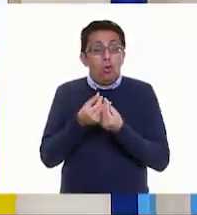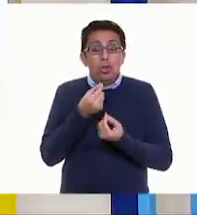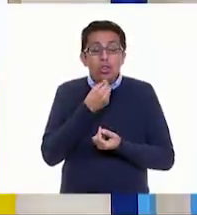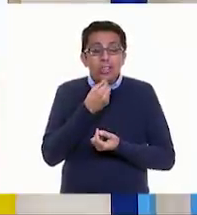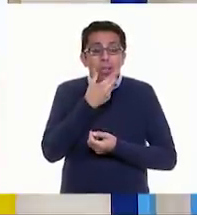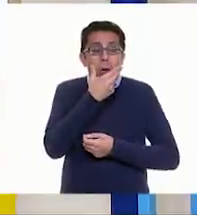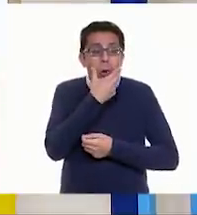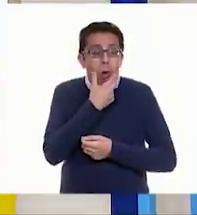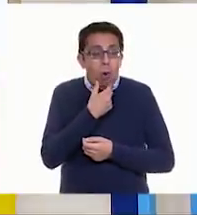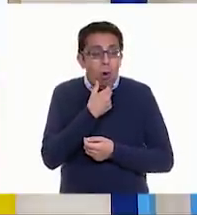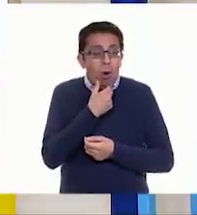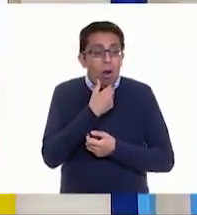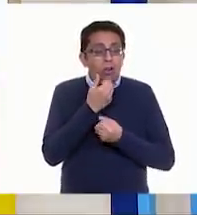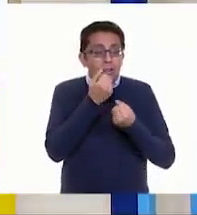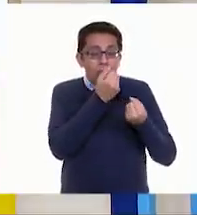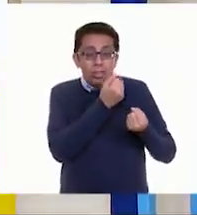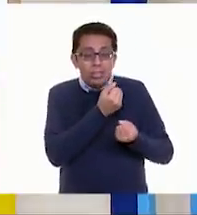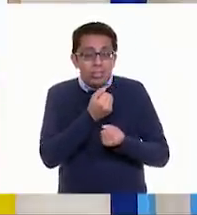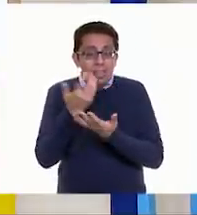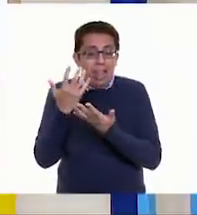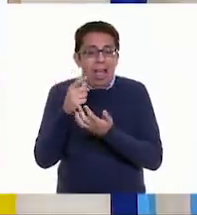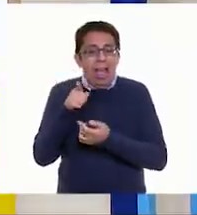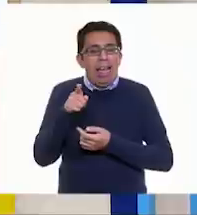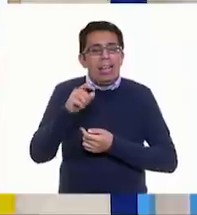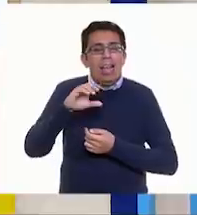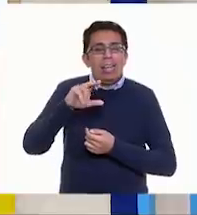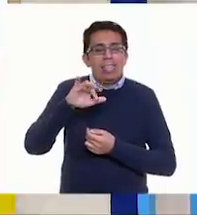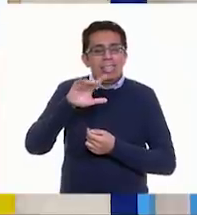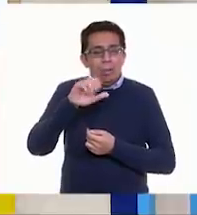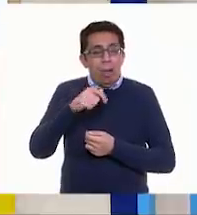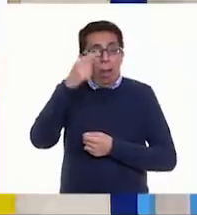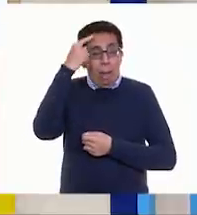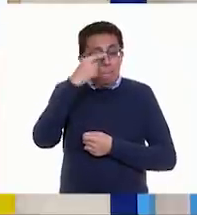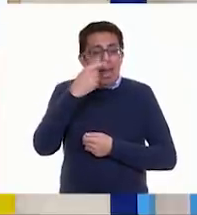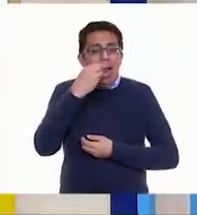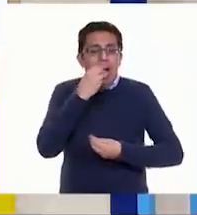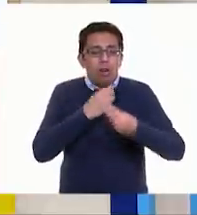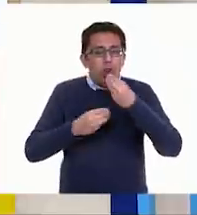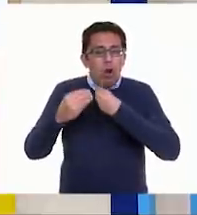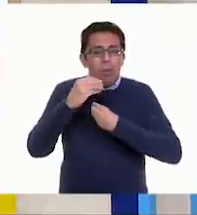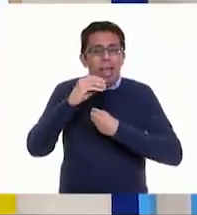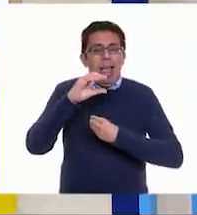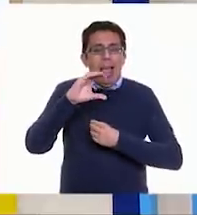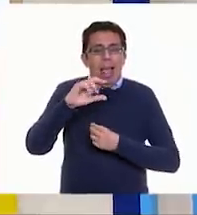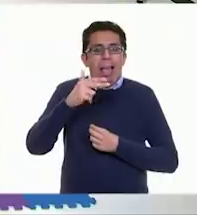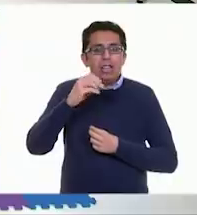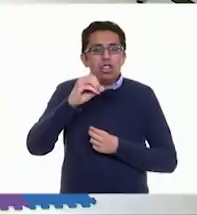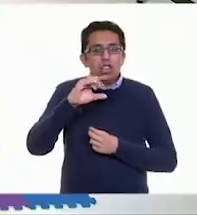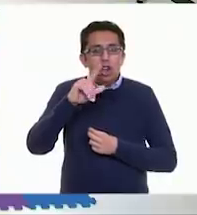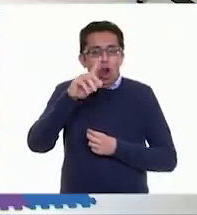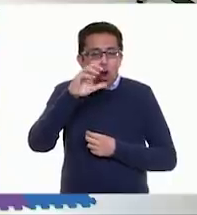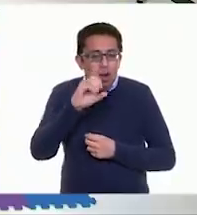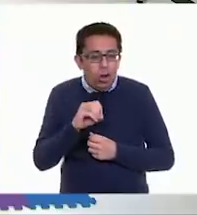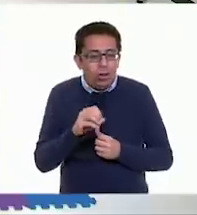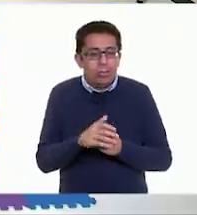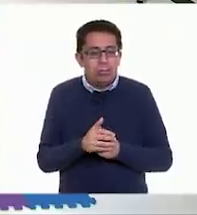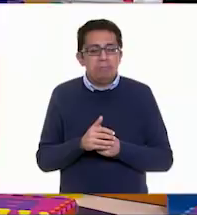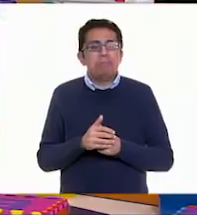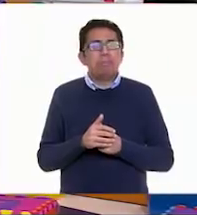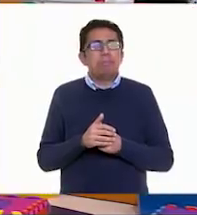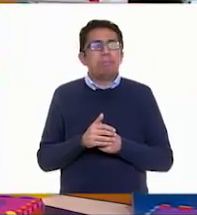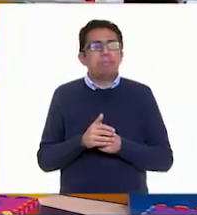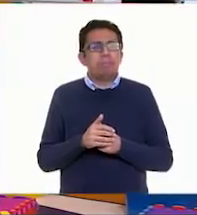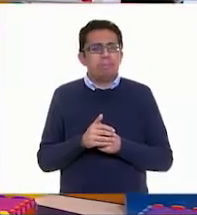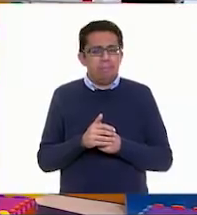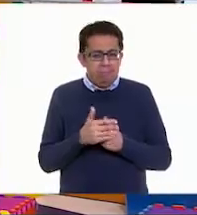lo llevan en la chiva para que coma choclo. Choclo. ¿Qué tal? Yo